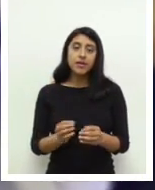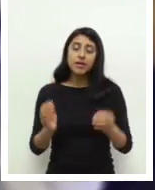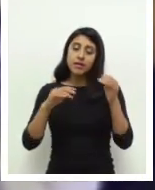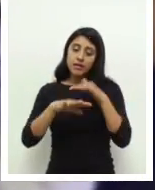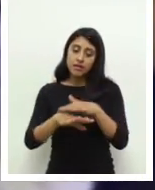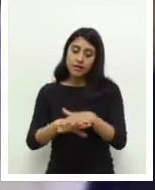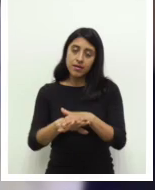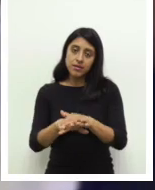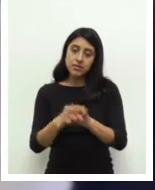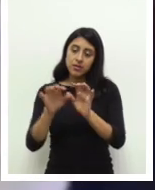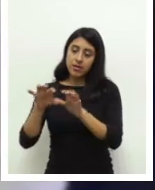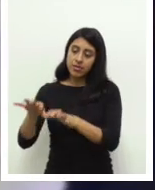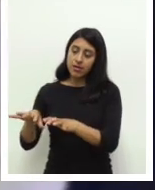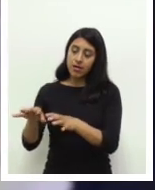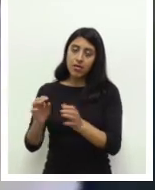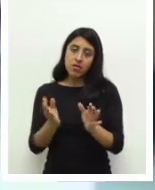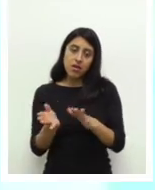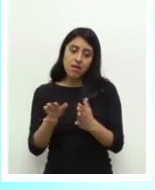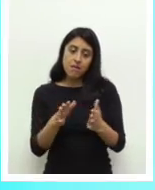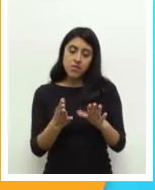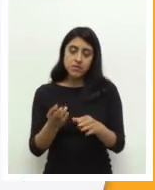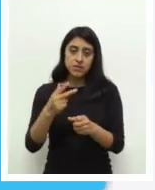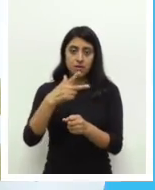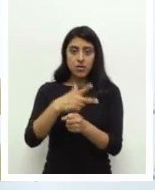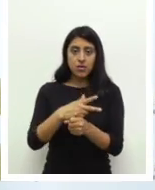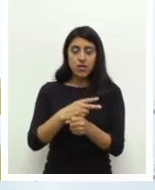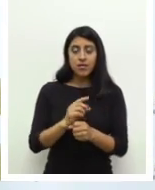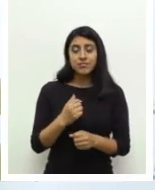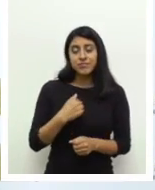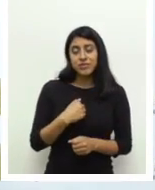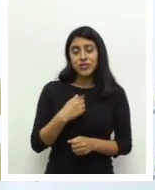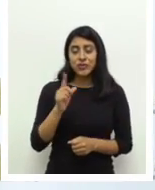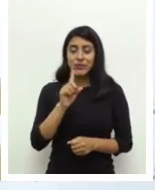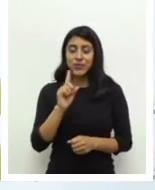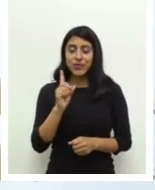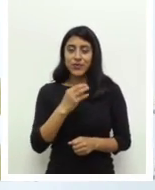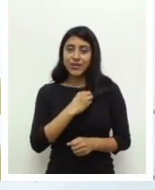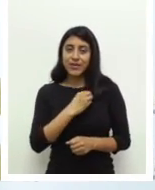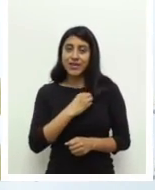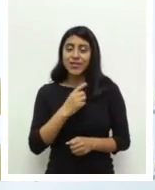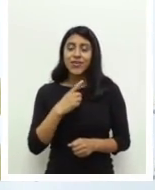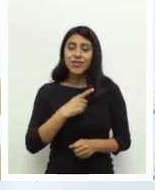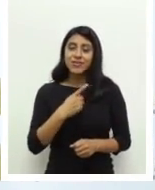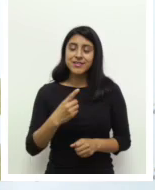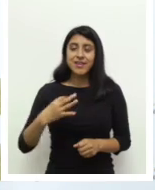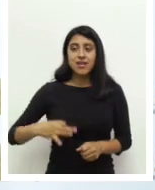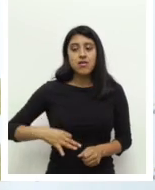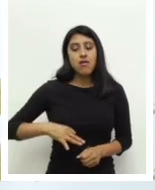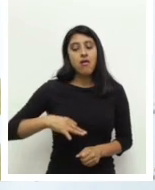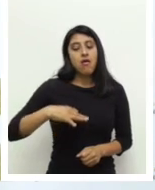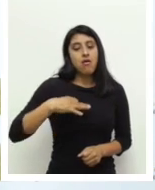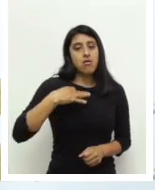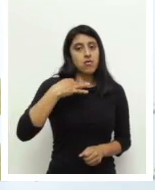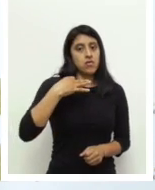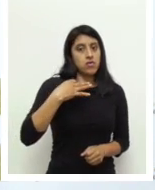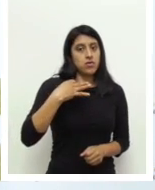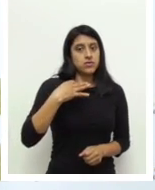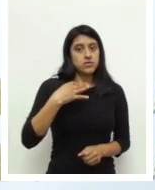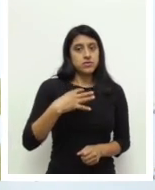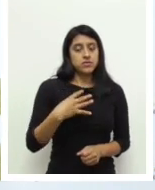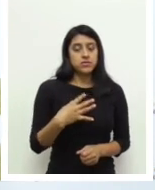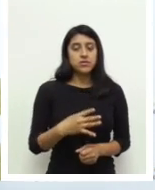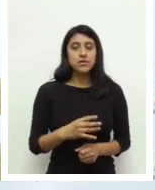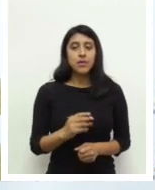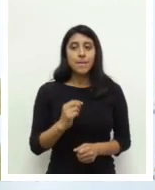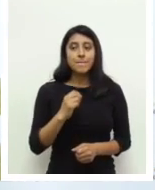consideran han dejado a la música en Guatemala. No quiero sonar como egocentrista, pero esta parte de Malacates que ha tenido